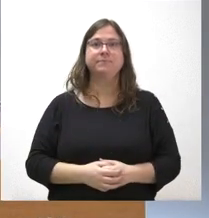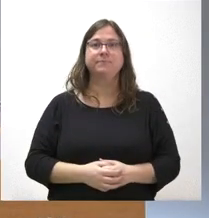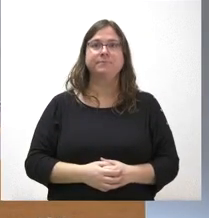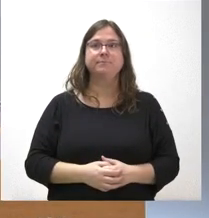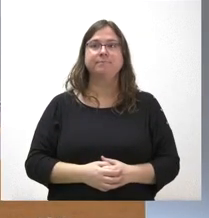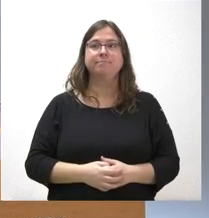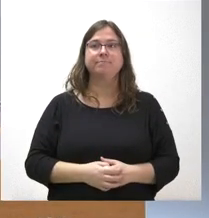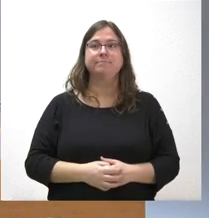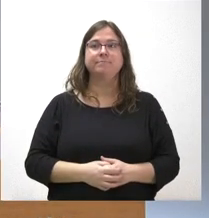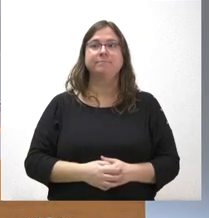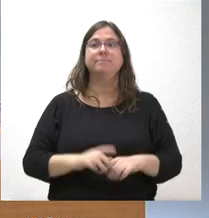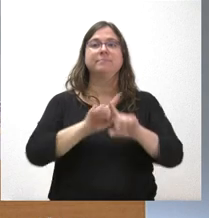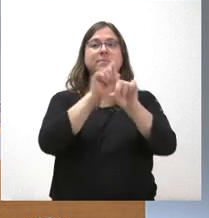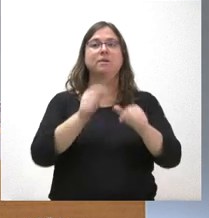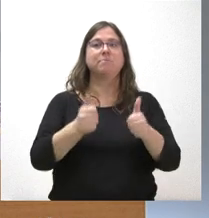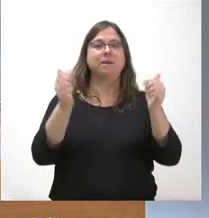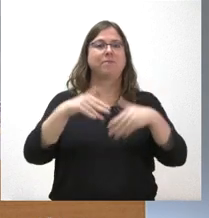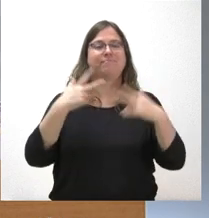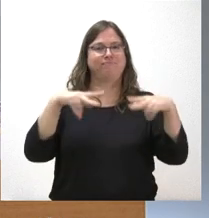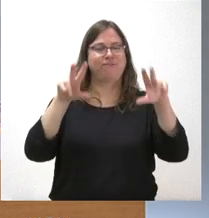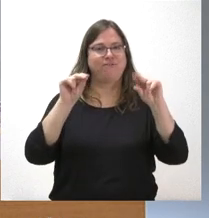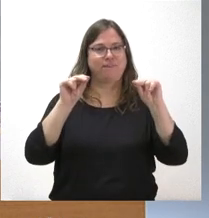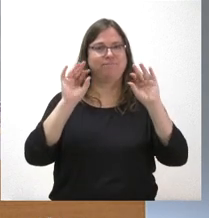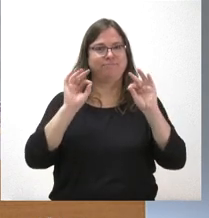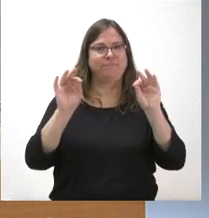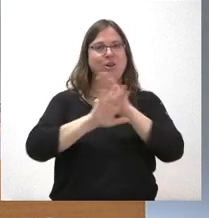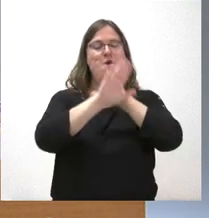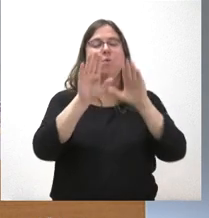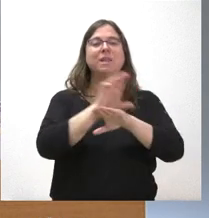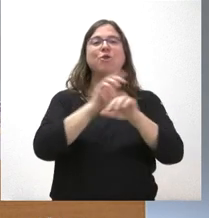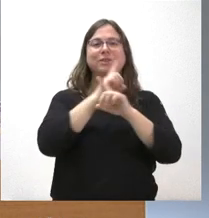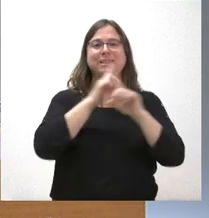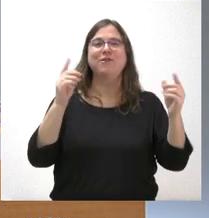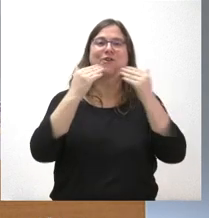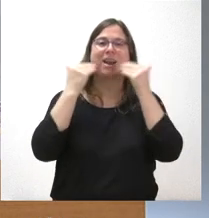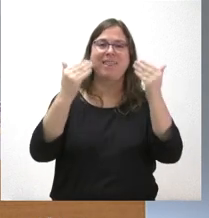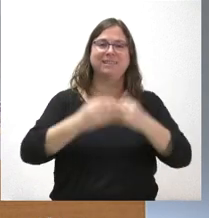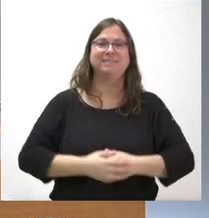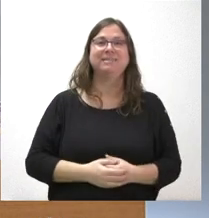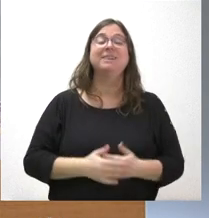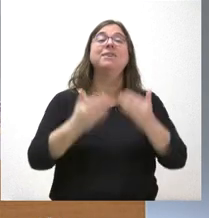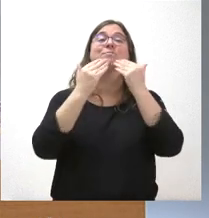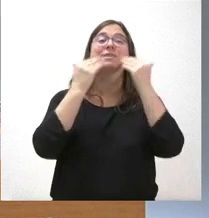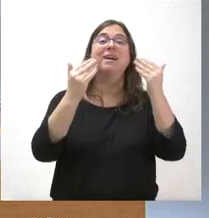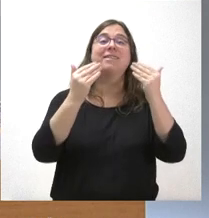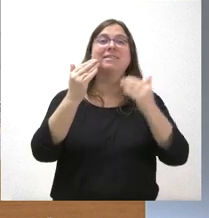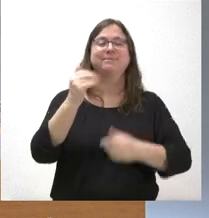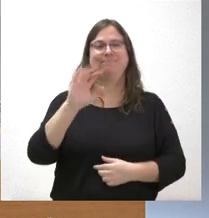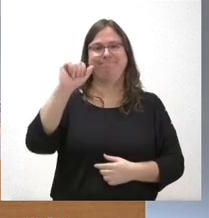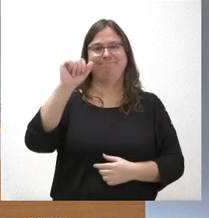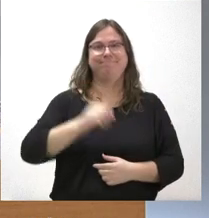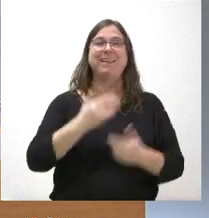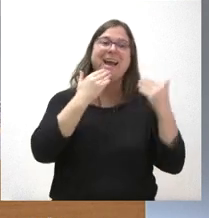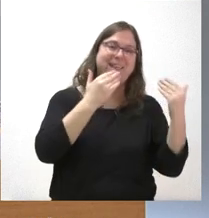Pues si no hay más preguntas terminamos aquí el último consejo del año gracias Pues muchas gracias me gustado ustedes Muchas